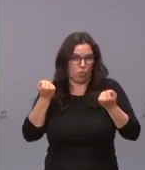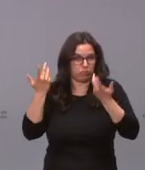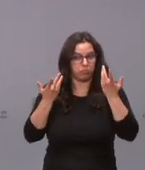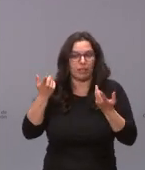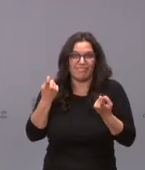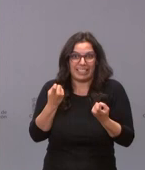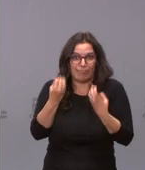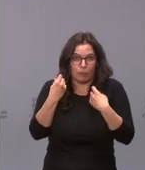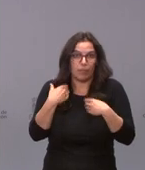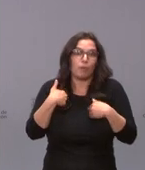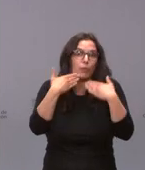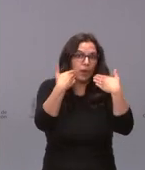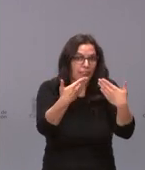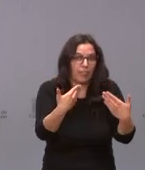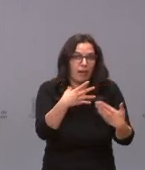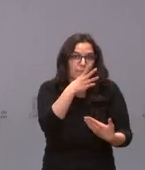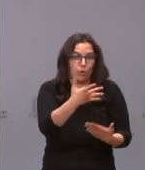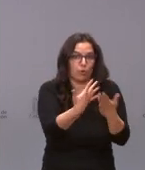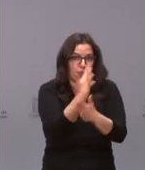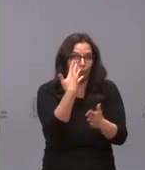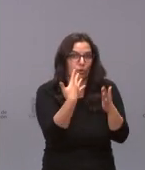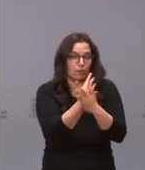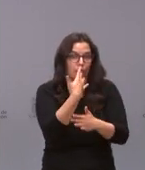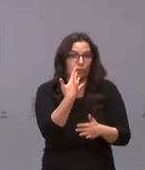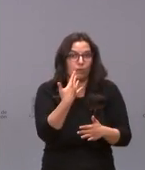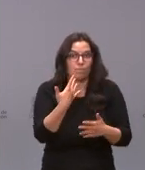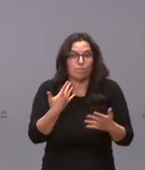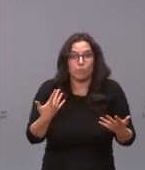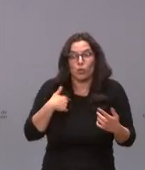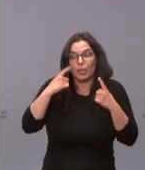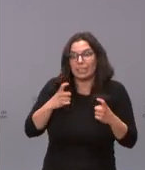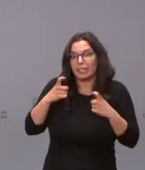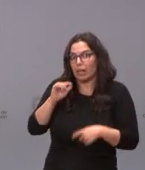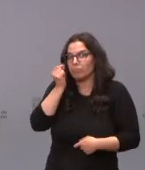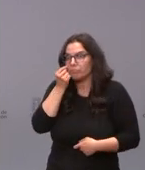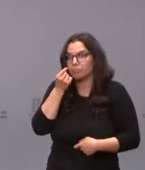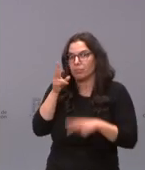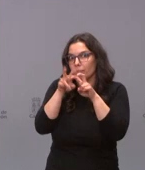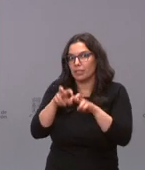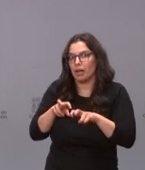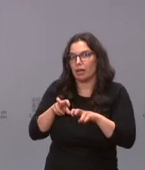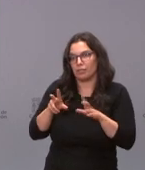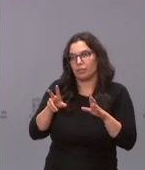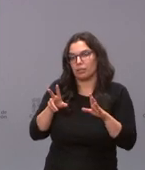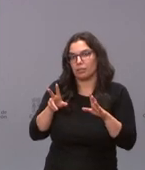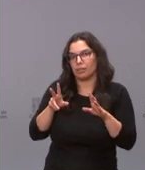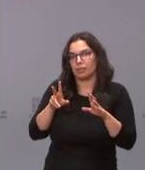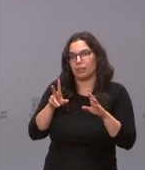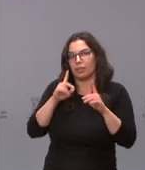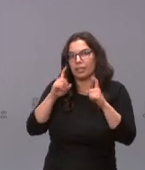información pero gracias a que me ha hecho partícipe de la misma pues trataré de enterarme y todo ello evidentemente antes de poder